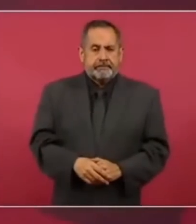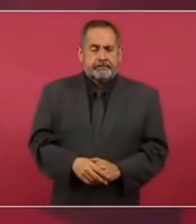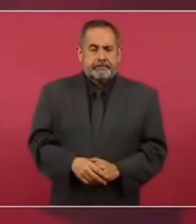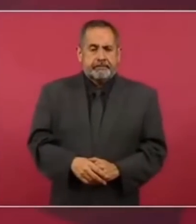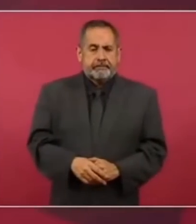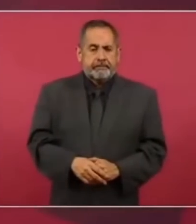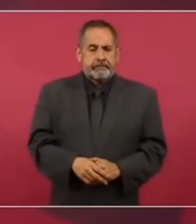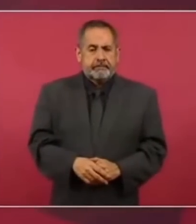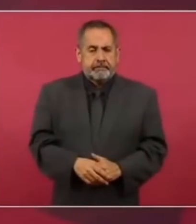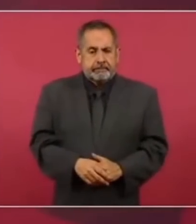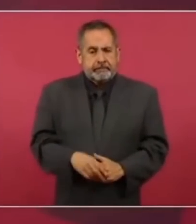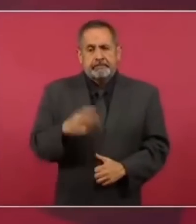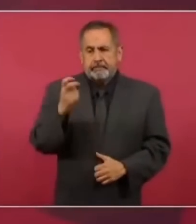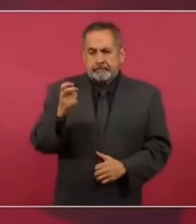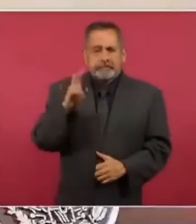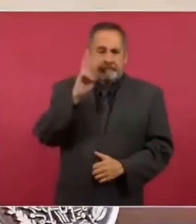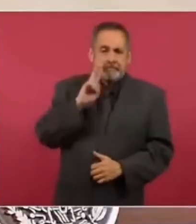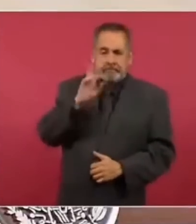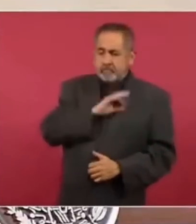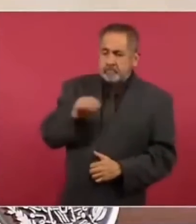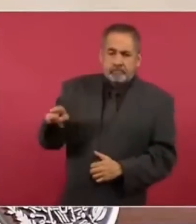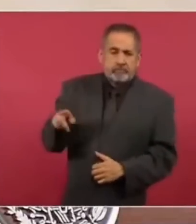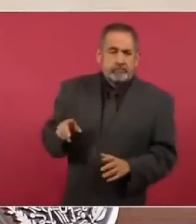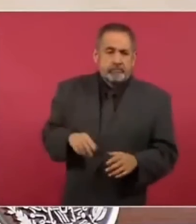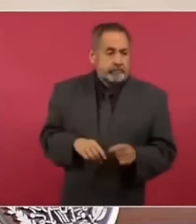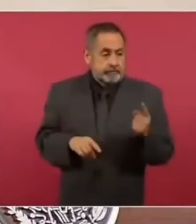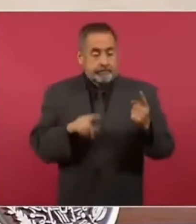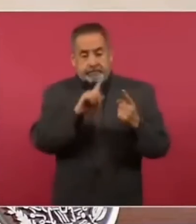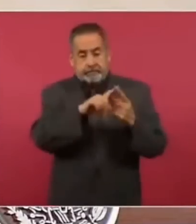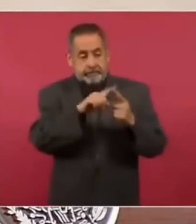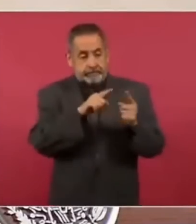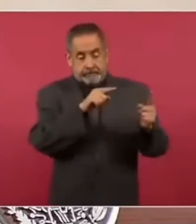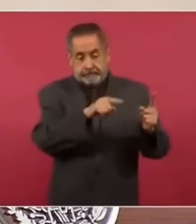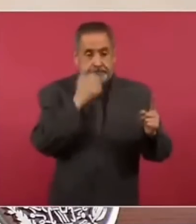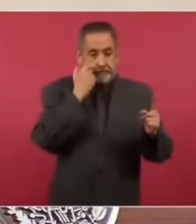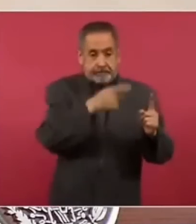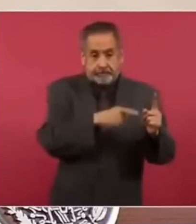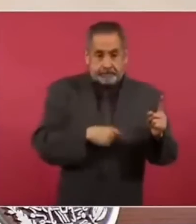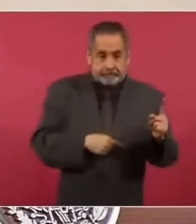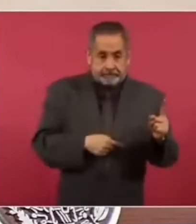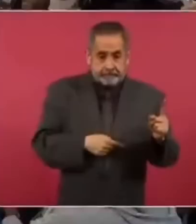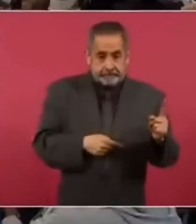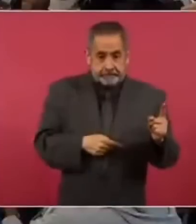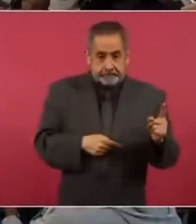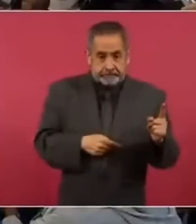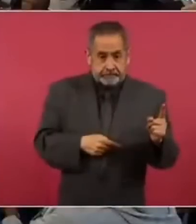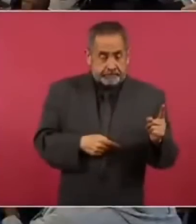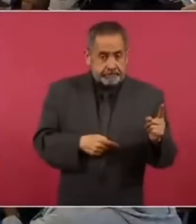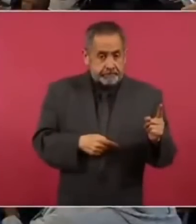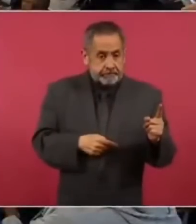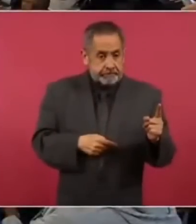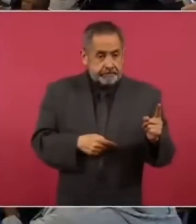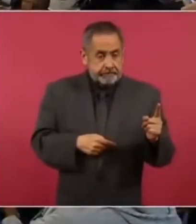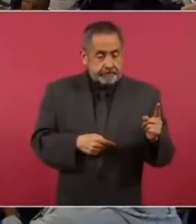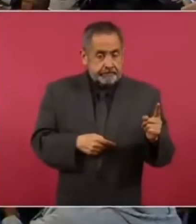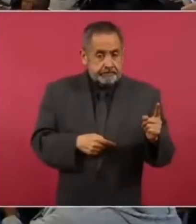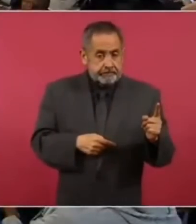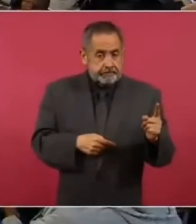hay esa también esa posibilidad tienen dos una el que nos